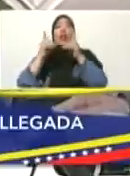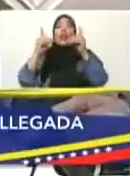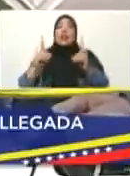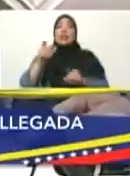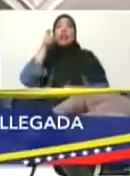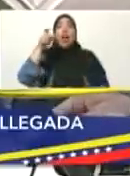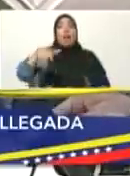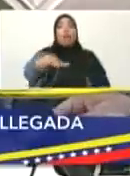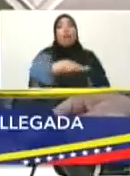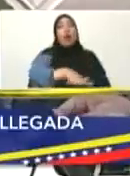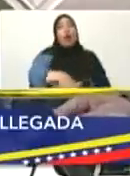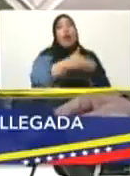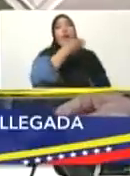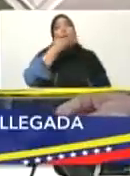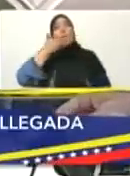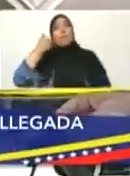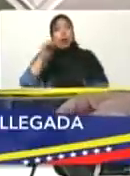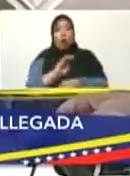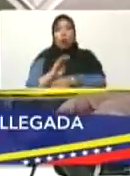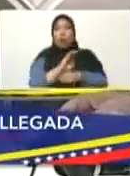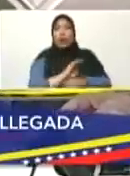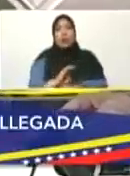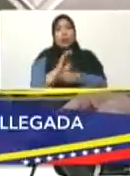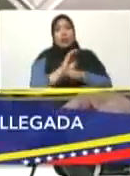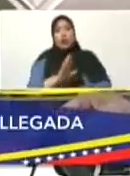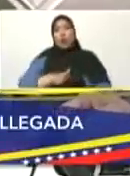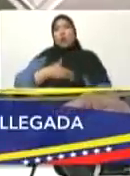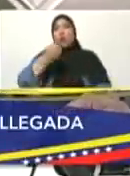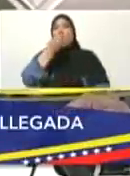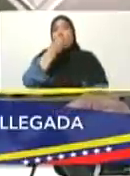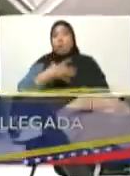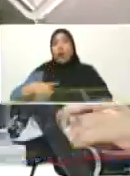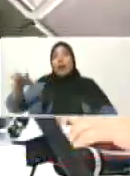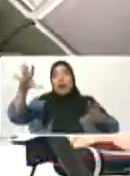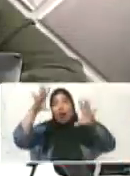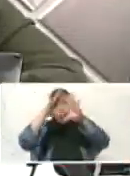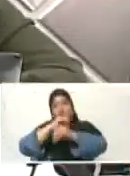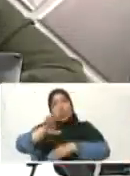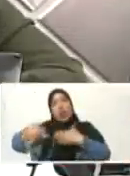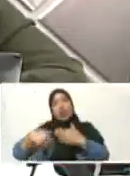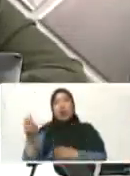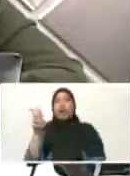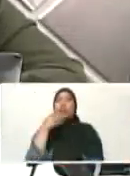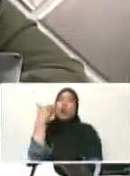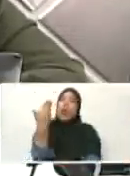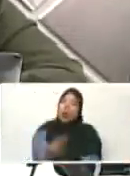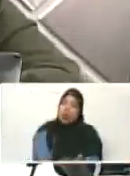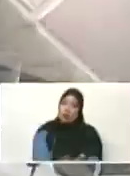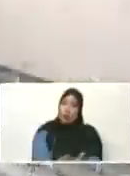pueblo la mayor protección posible. Buenas noches, pues, a toda Venezuela. Muchas gracias.